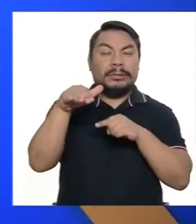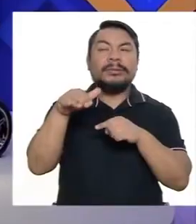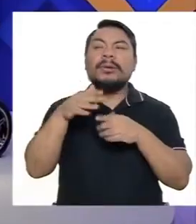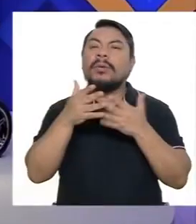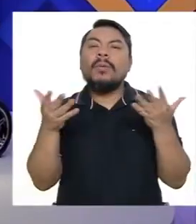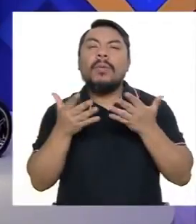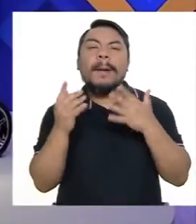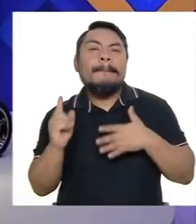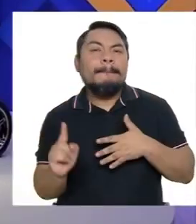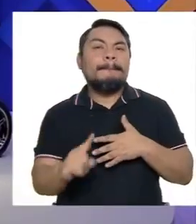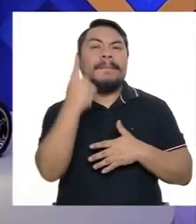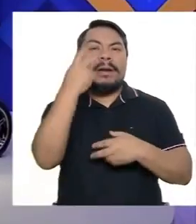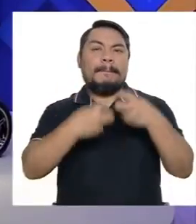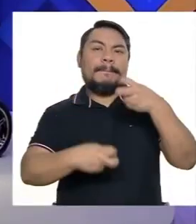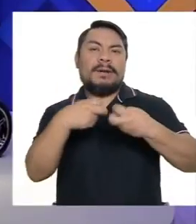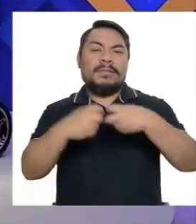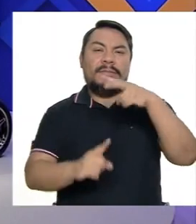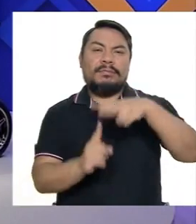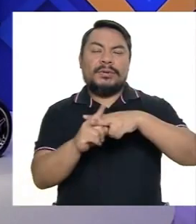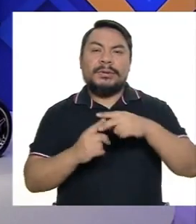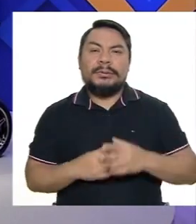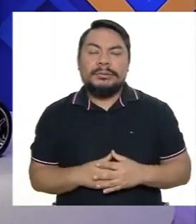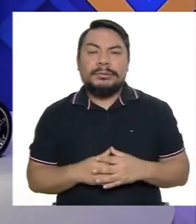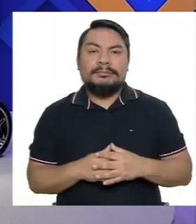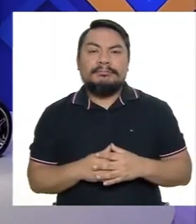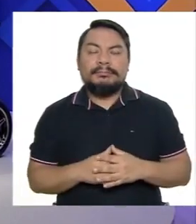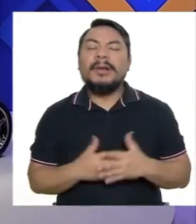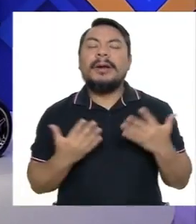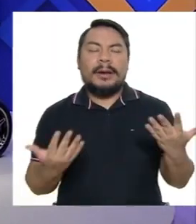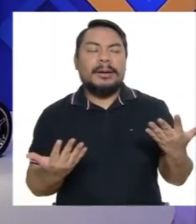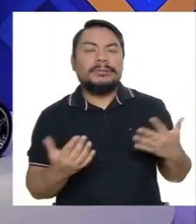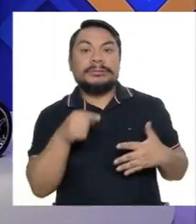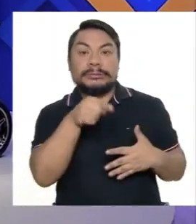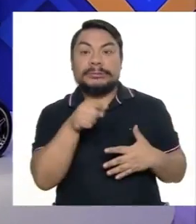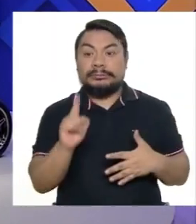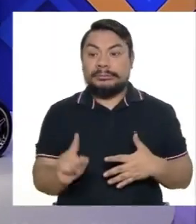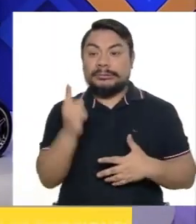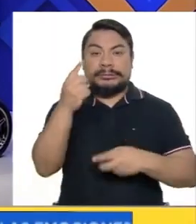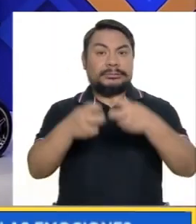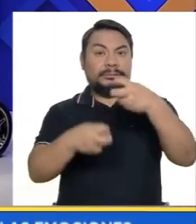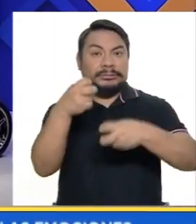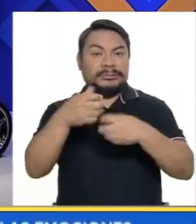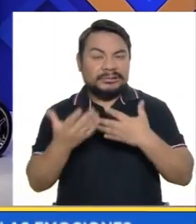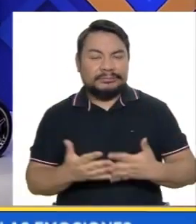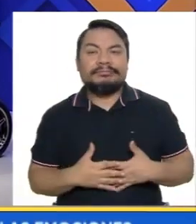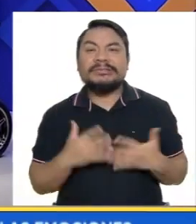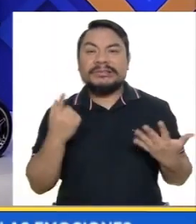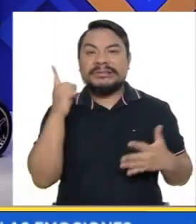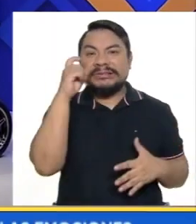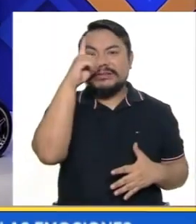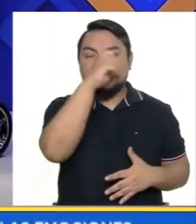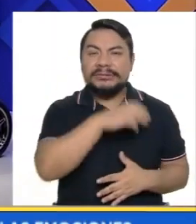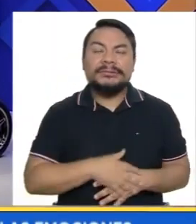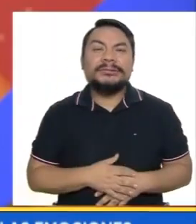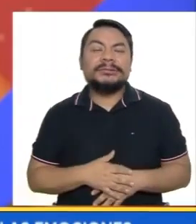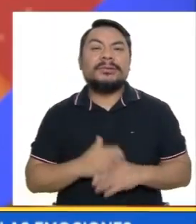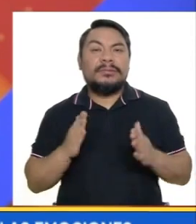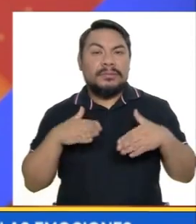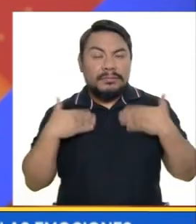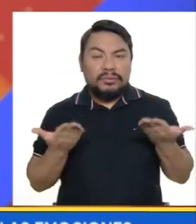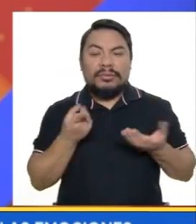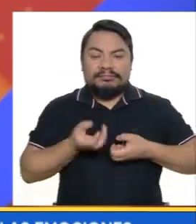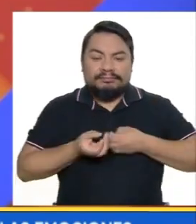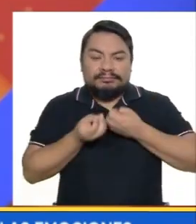los principales problemas que pueden presentar? Bien. Dentro de los principales problemas es la dificultad, primero, para